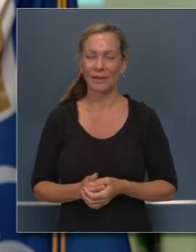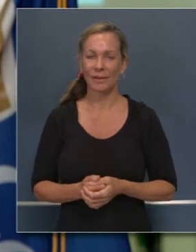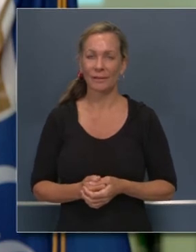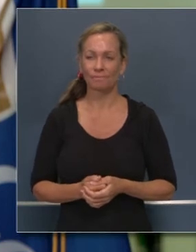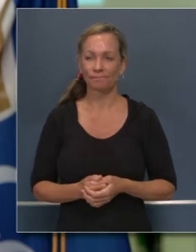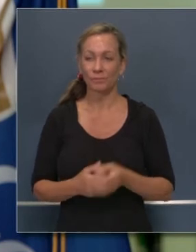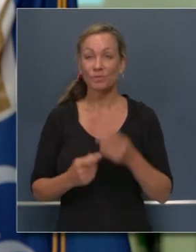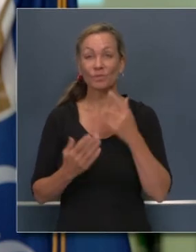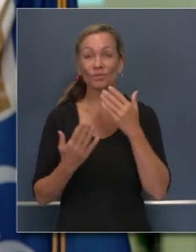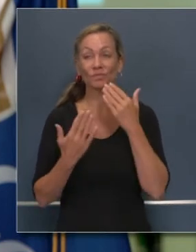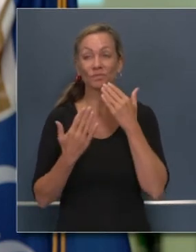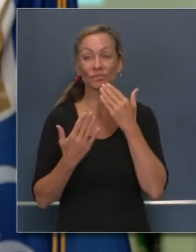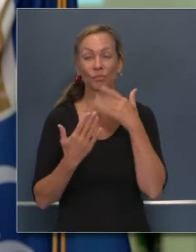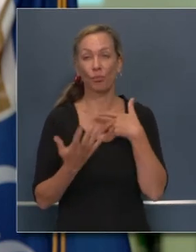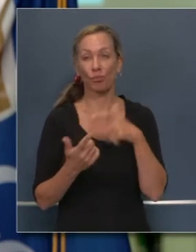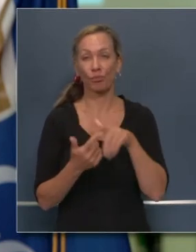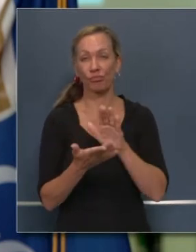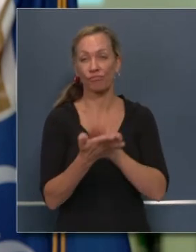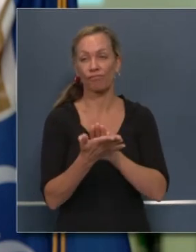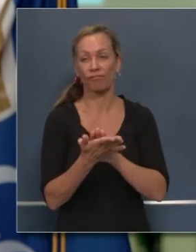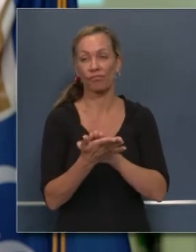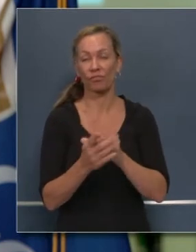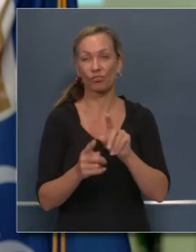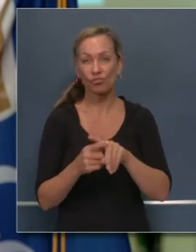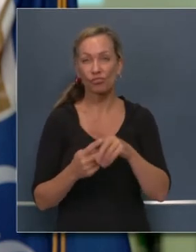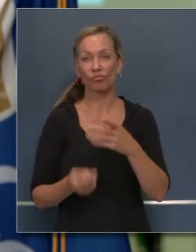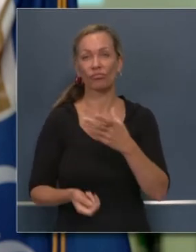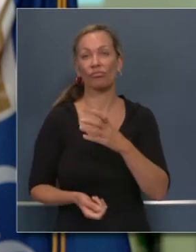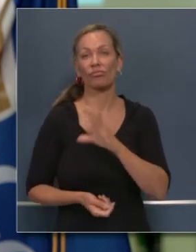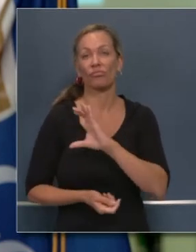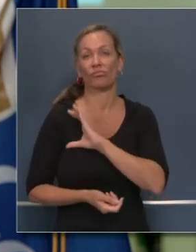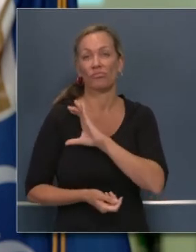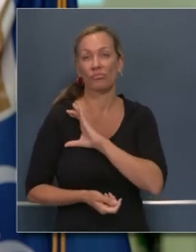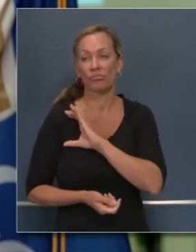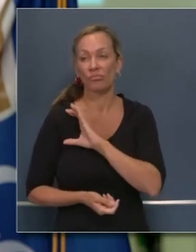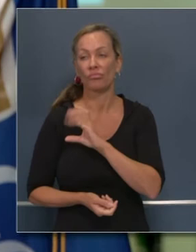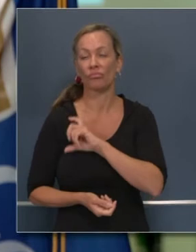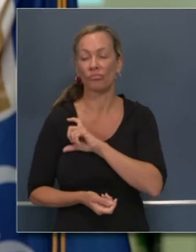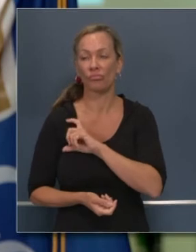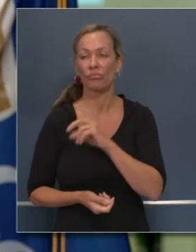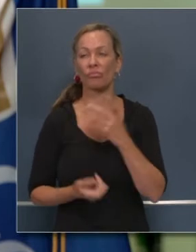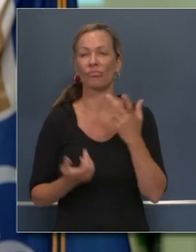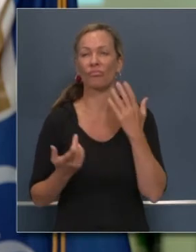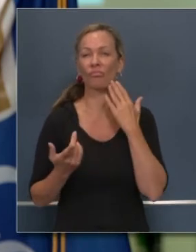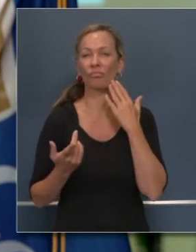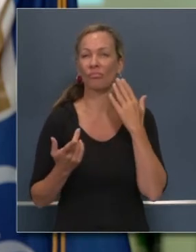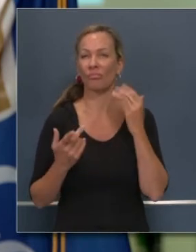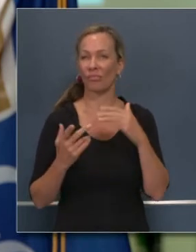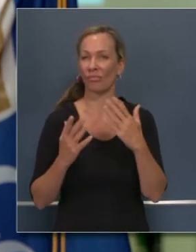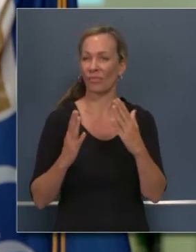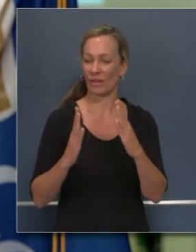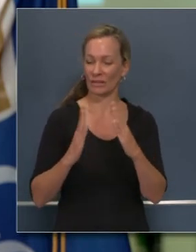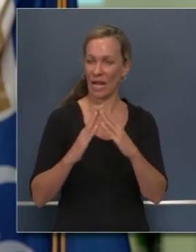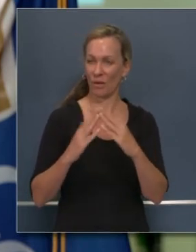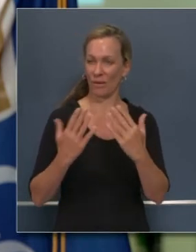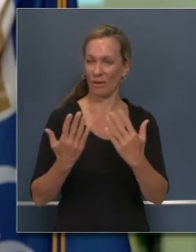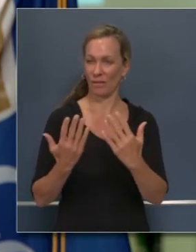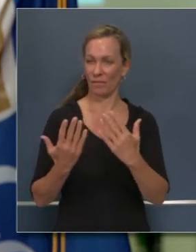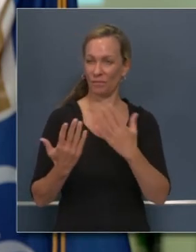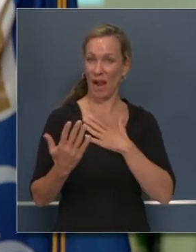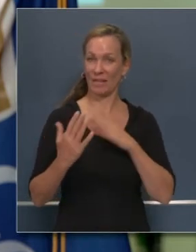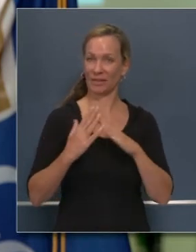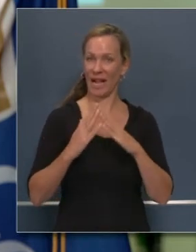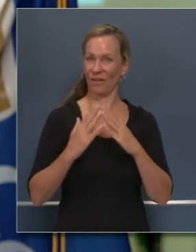Me gustaría hacer una pregunta en cuanto a las fuerzas del orden público en aquella zona donde ha sucedido todo eso, los